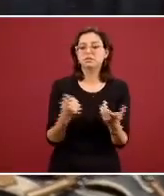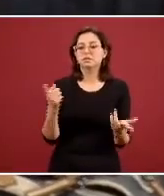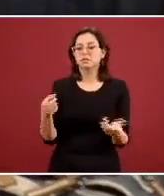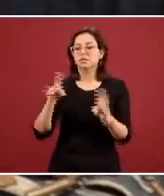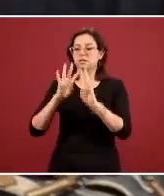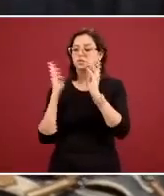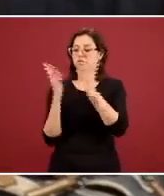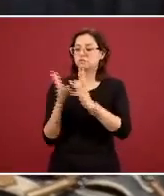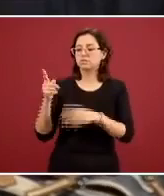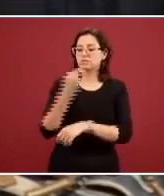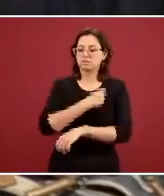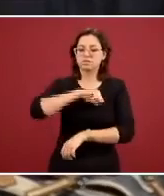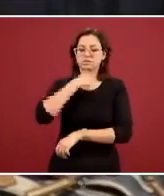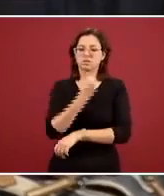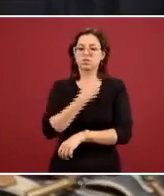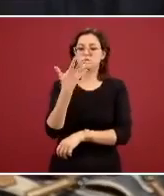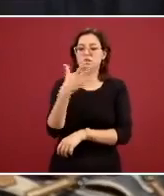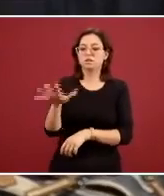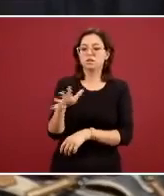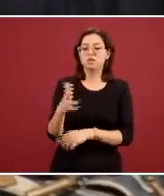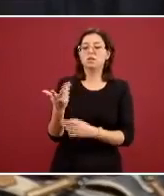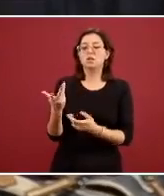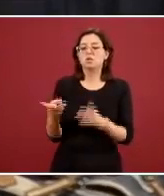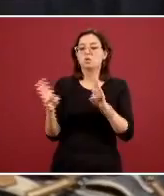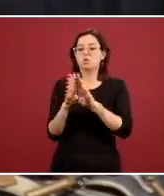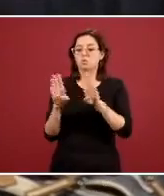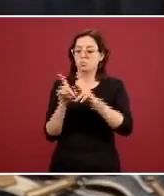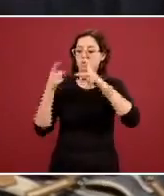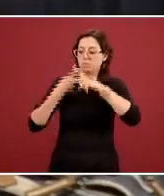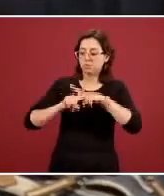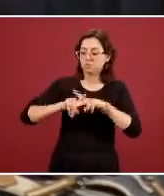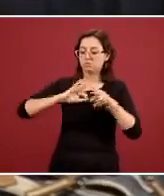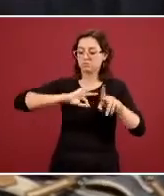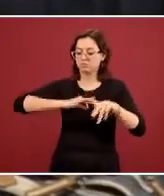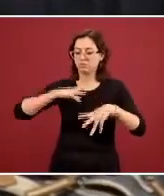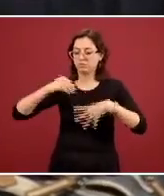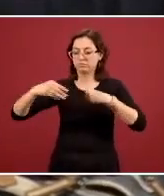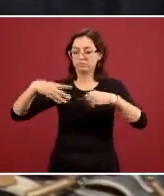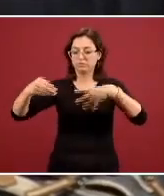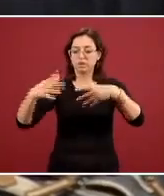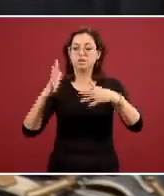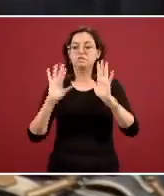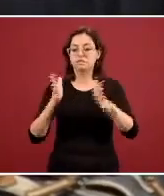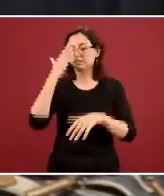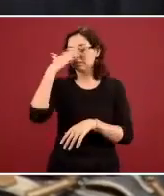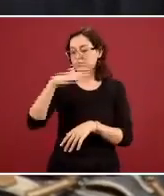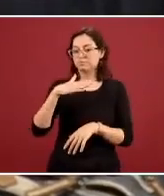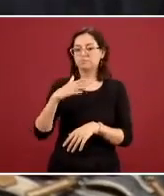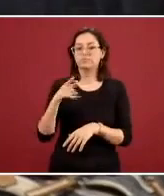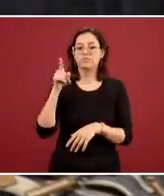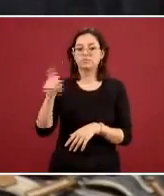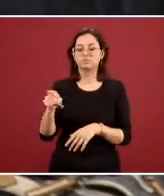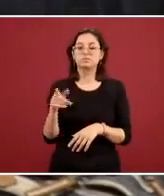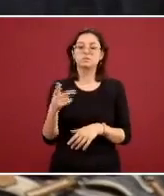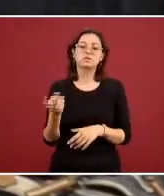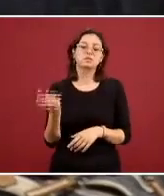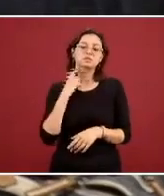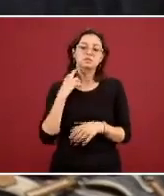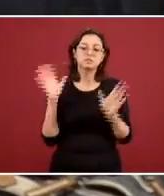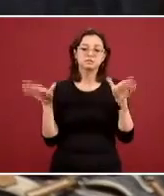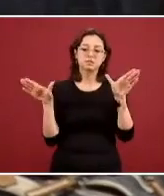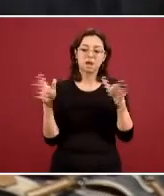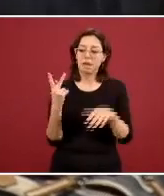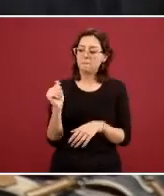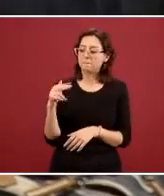Salubridad General sobre el asunto del origen de la pandemia sabemos que ya está confirmado el origen es un murciélago quizá un pangolín